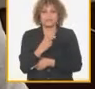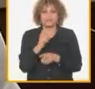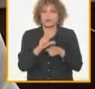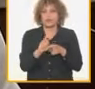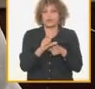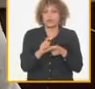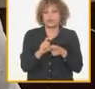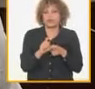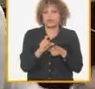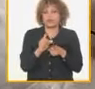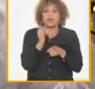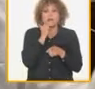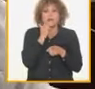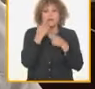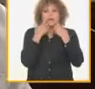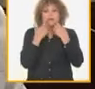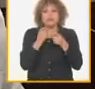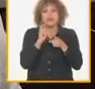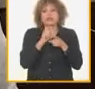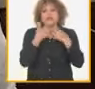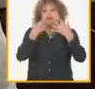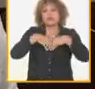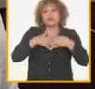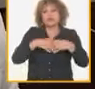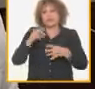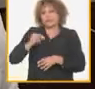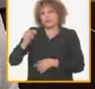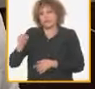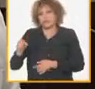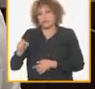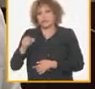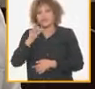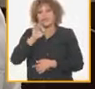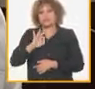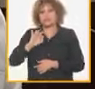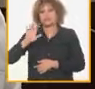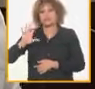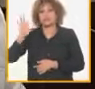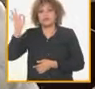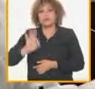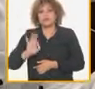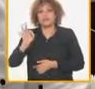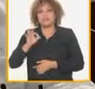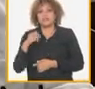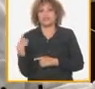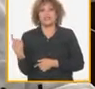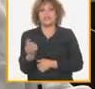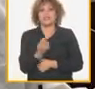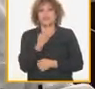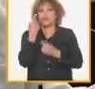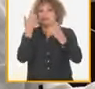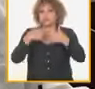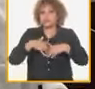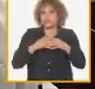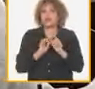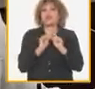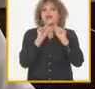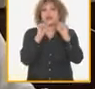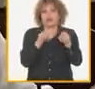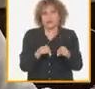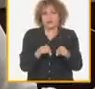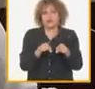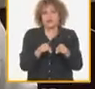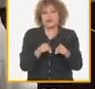lo más importante son los productores y las cooperativas el 85% de nuestras producciones están ahí pero es escasa la participación de los